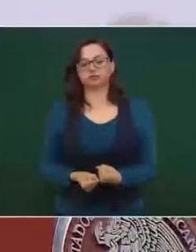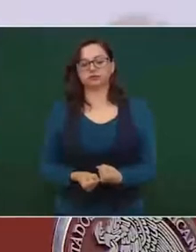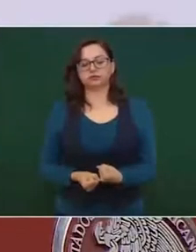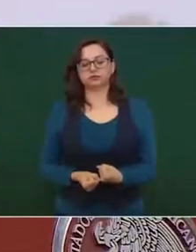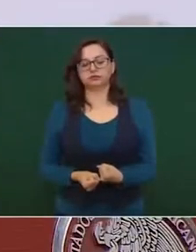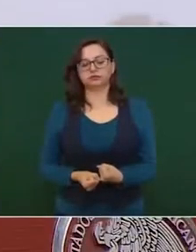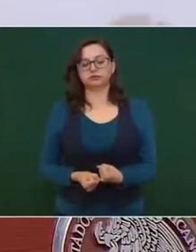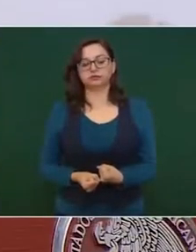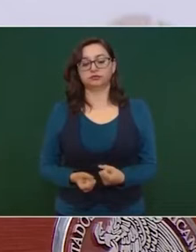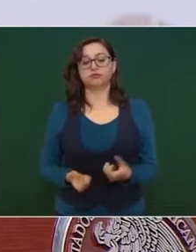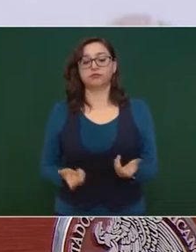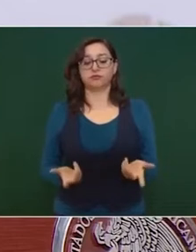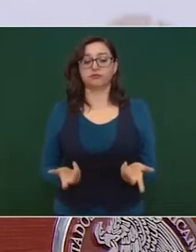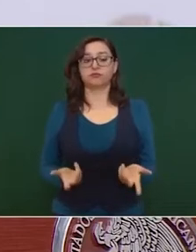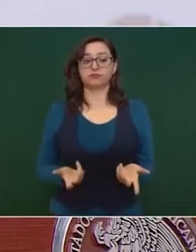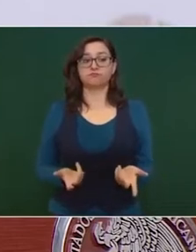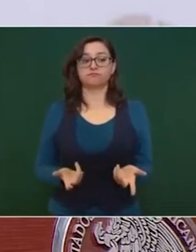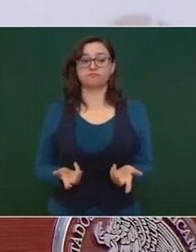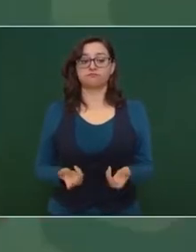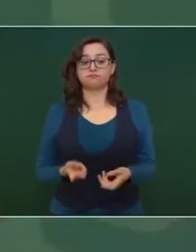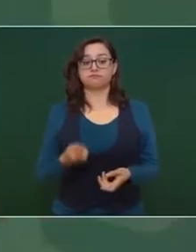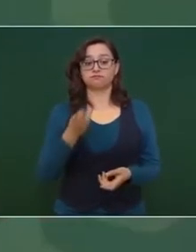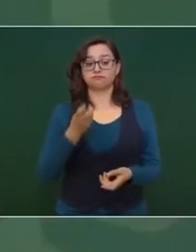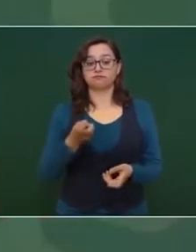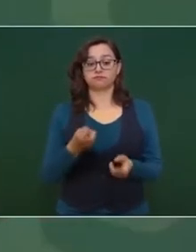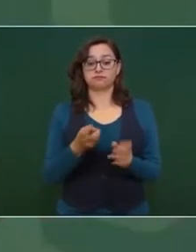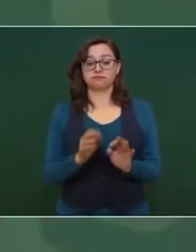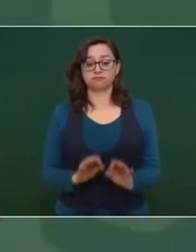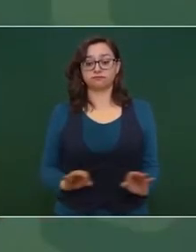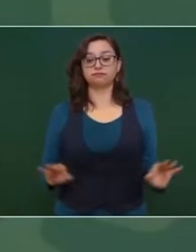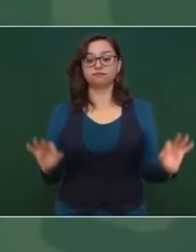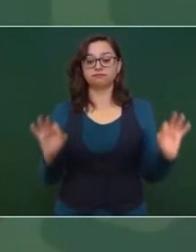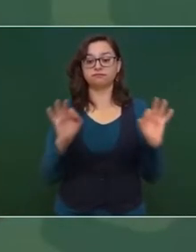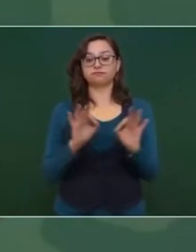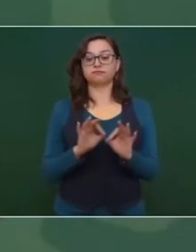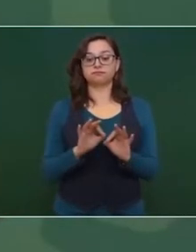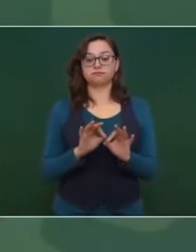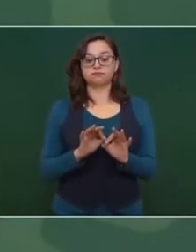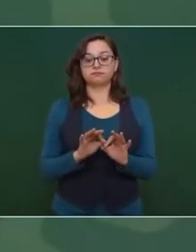tenemos todos que